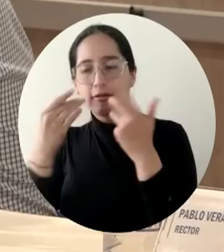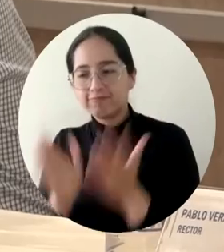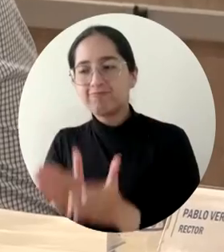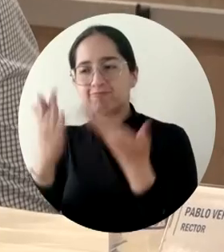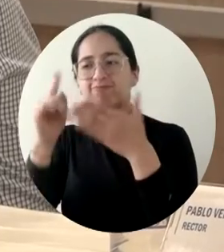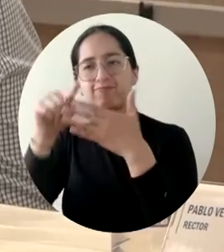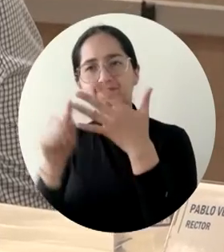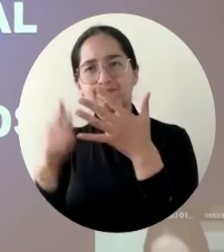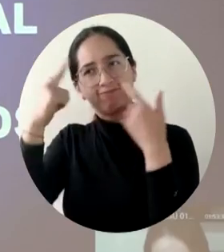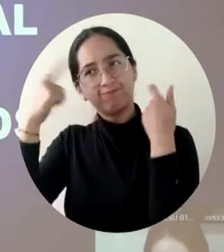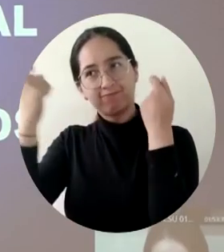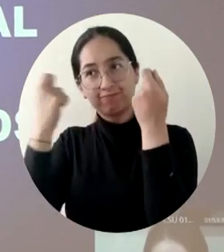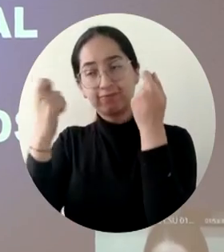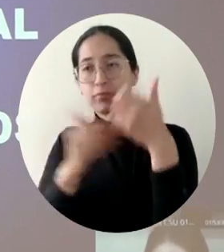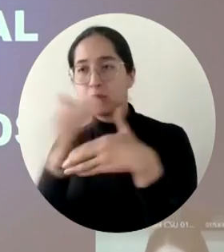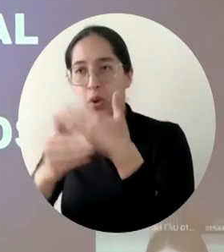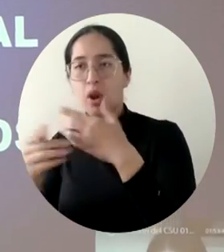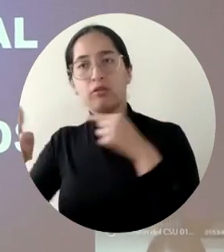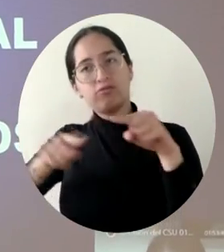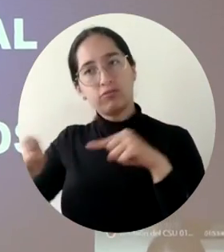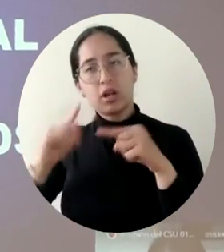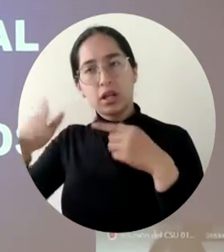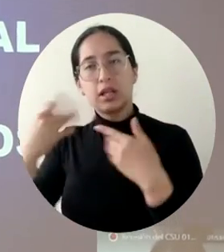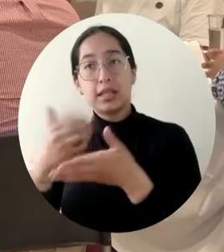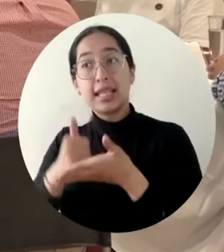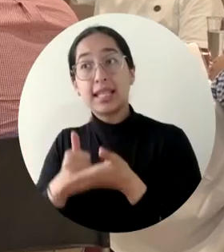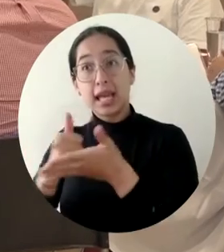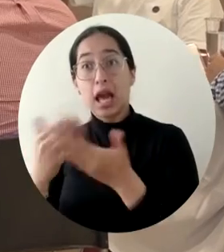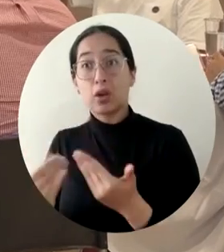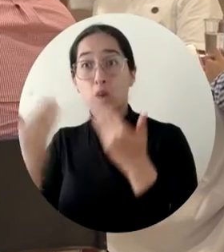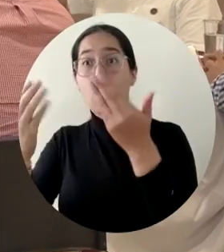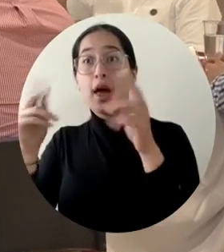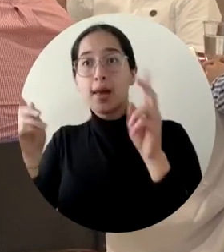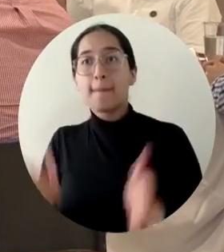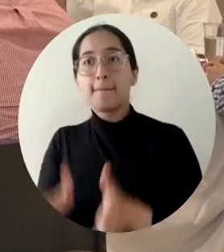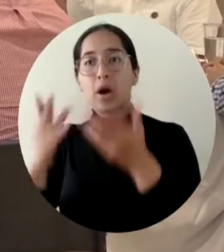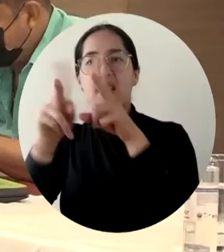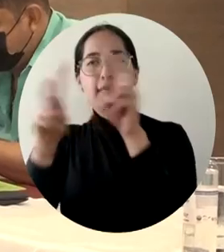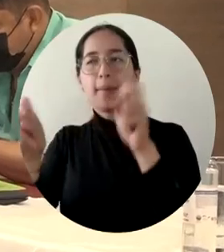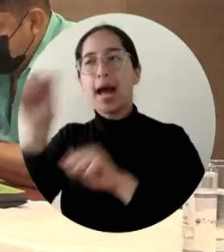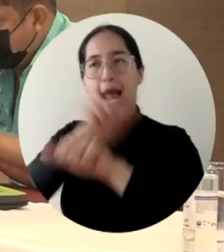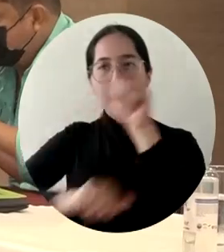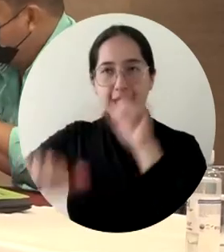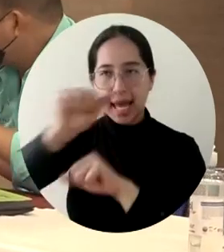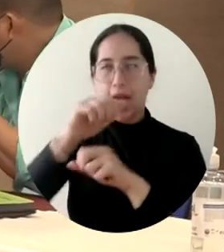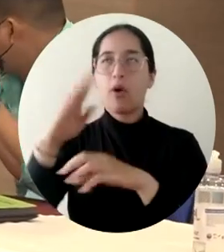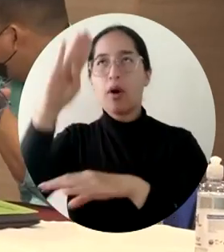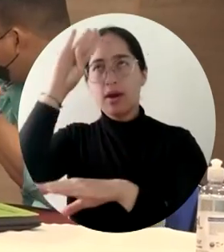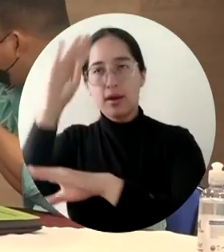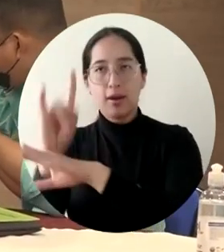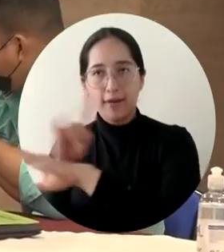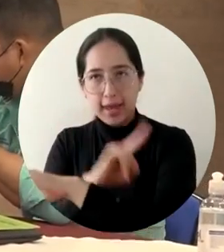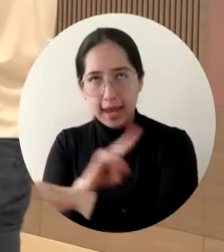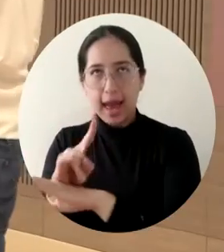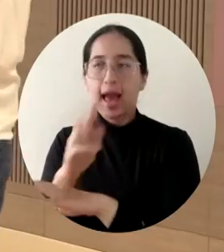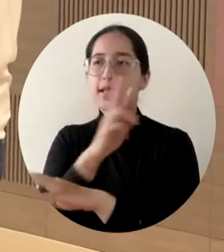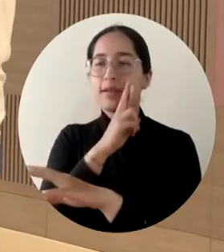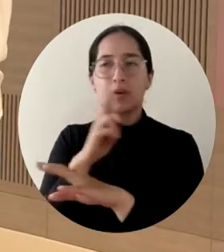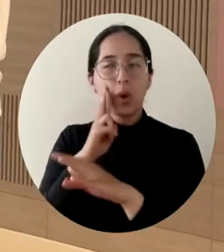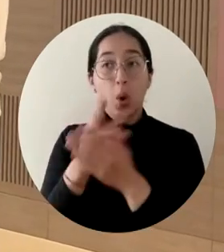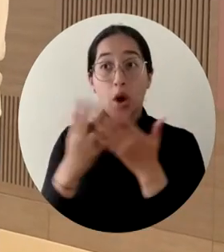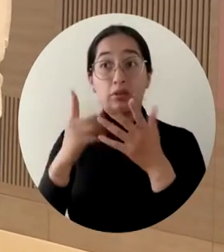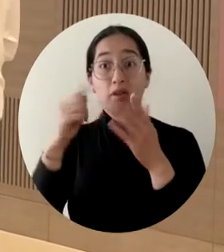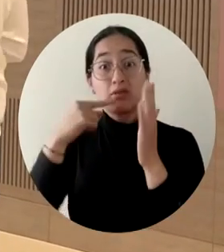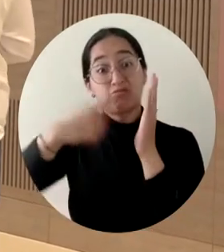eficiencia desde el punto de vista del proceso administrativo, unas vigencias futuras que nos permitan en temas de aseo, vigilancia,